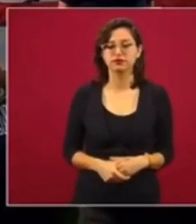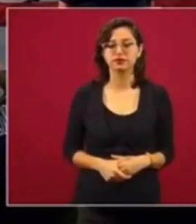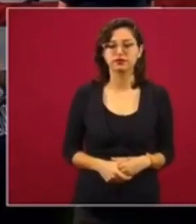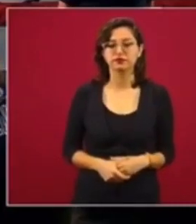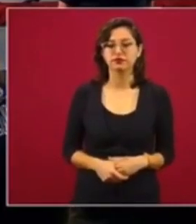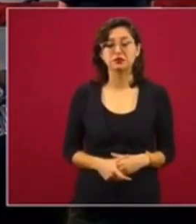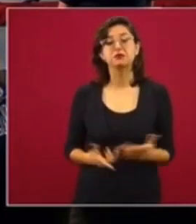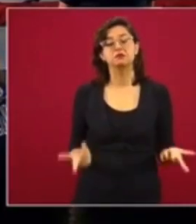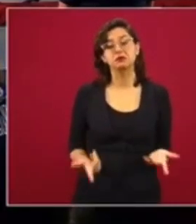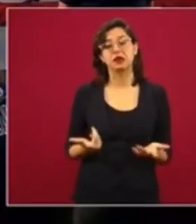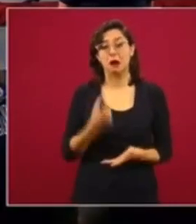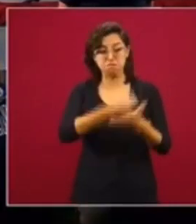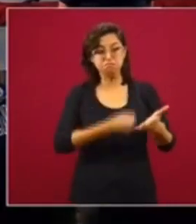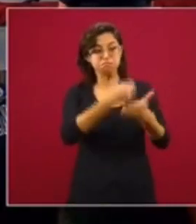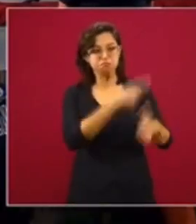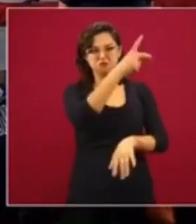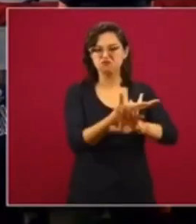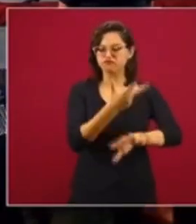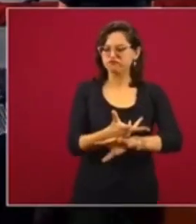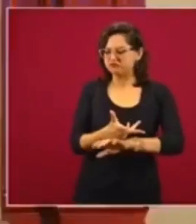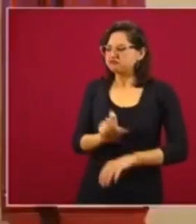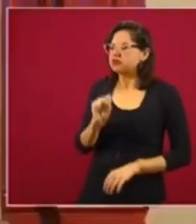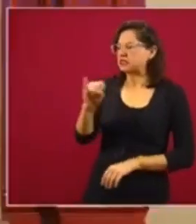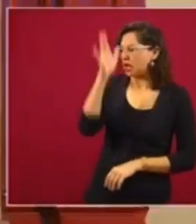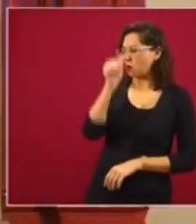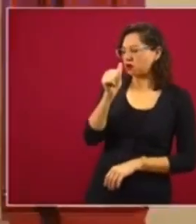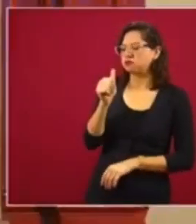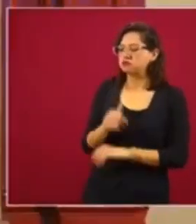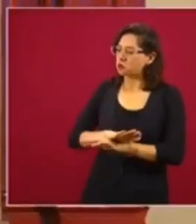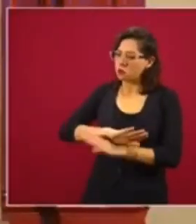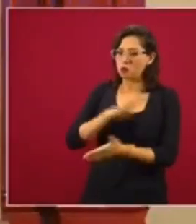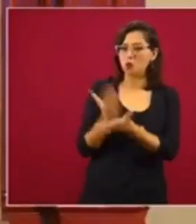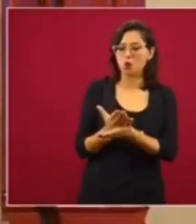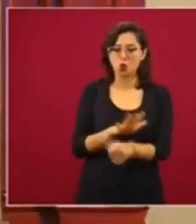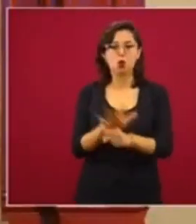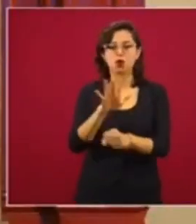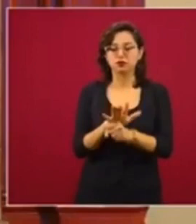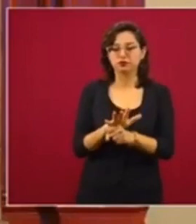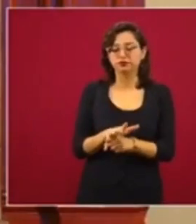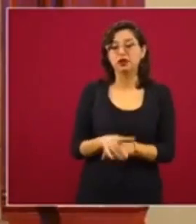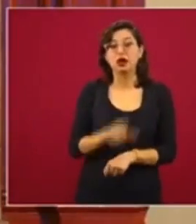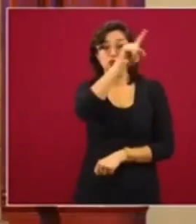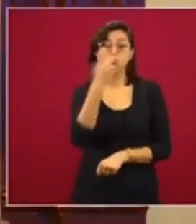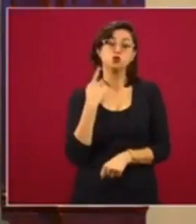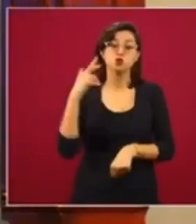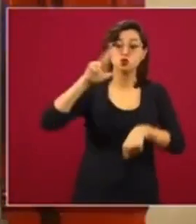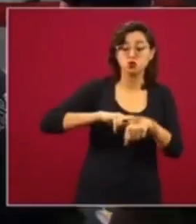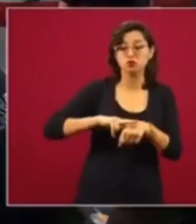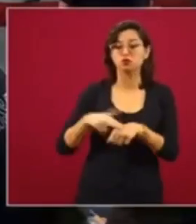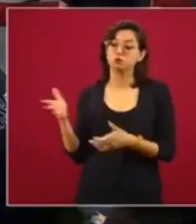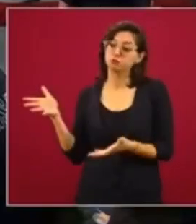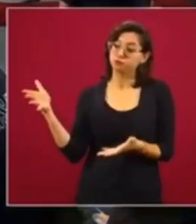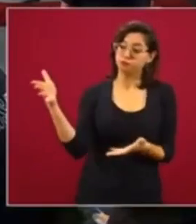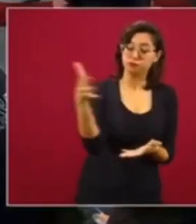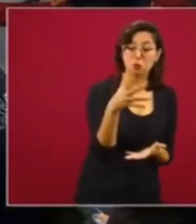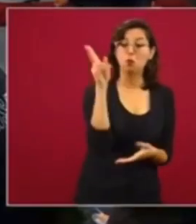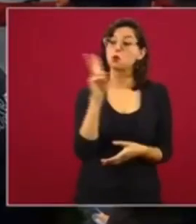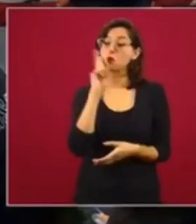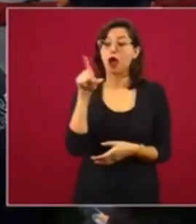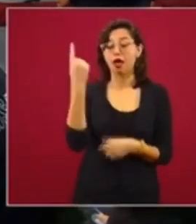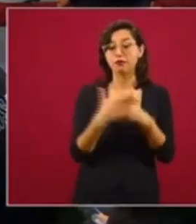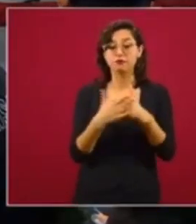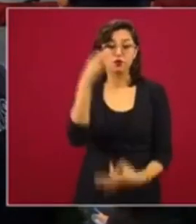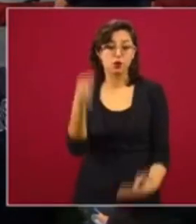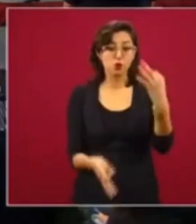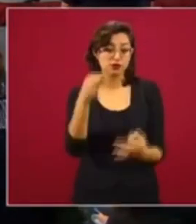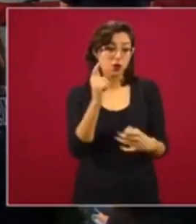Después de mucha insistencia, el gobierno de Estados Unidos ofreció tomar acciones para frenar el tráfico de armas. Entre ellas, la Procuraduría de aquel país buscó recolectar y generar evidencia judicializable